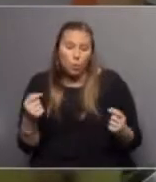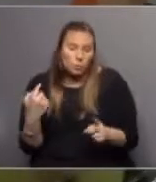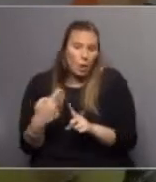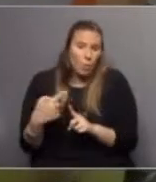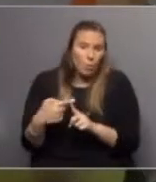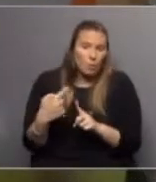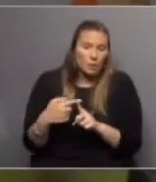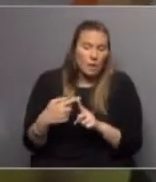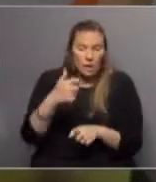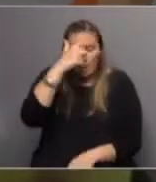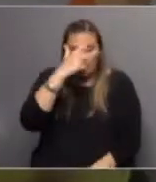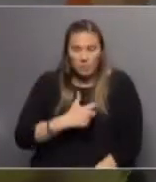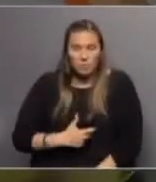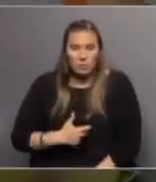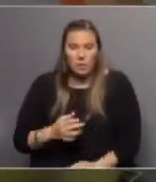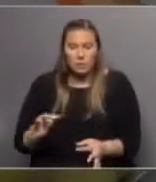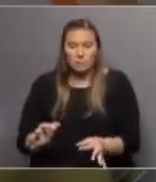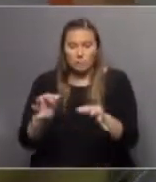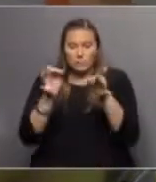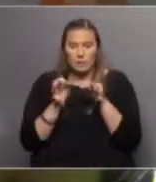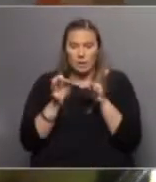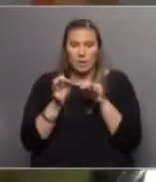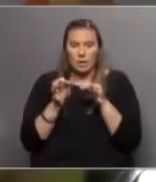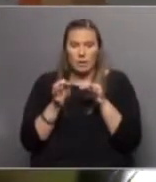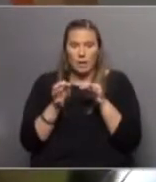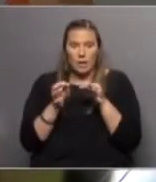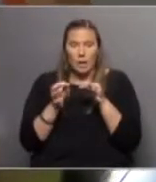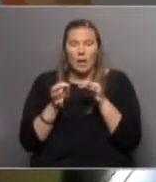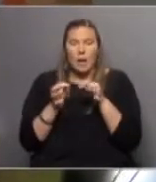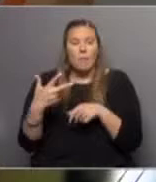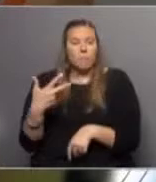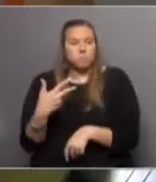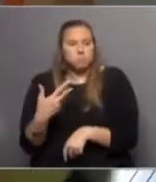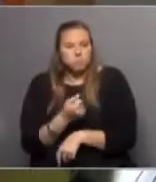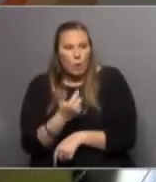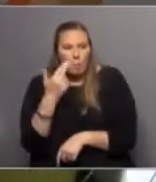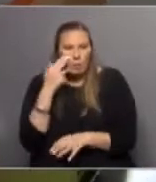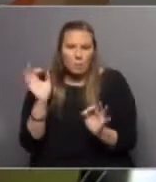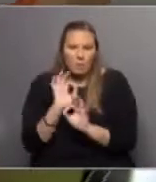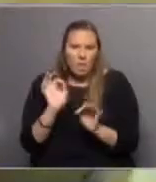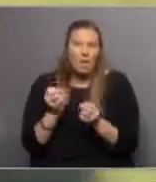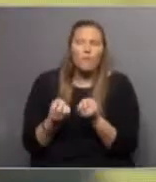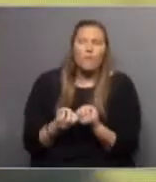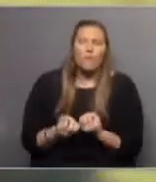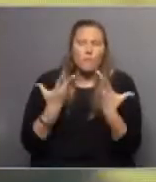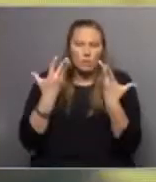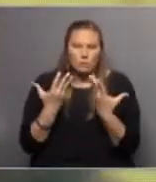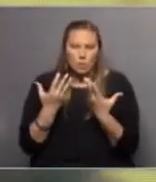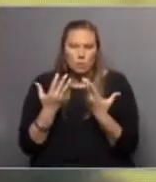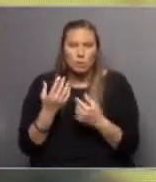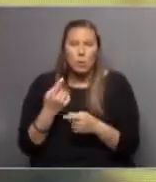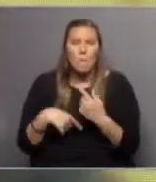Al paciente le llega el medicamento sin ningún tipo de alteración, evita infecciones y bueno, es más